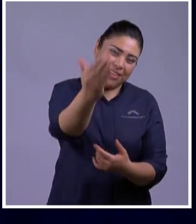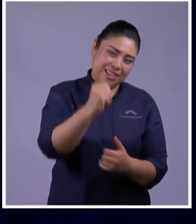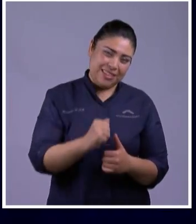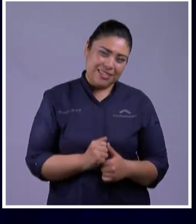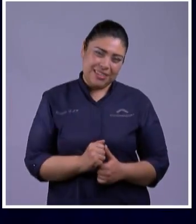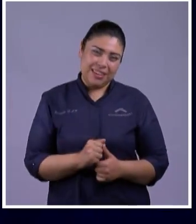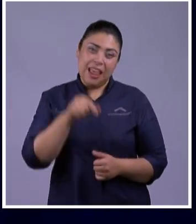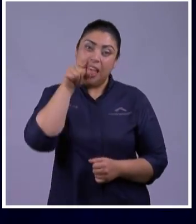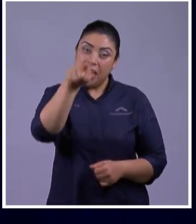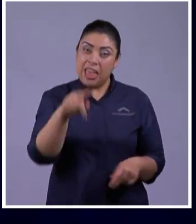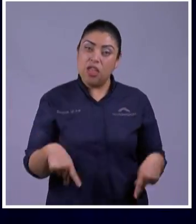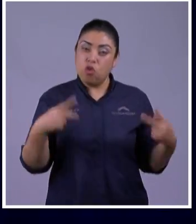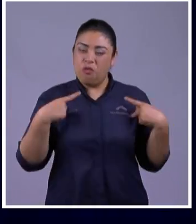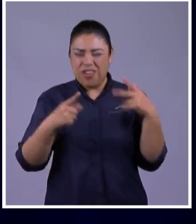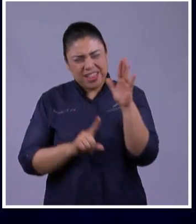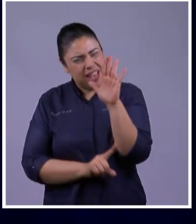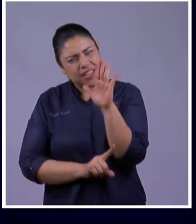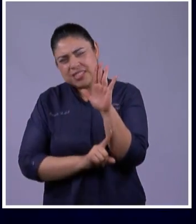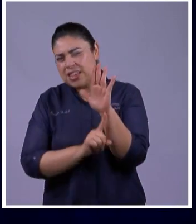Prosperarte Proveerte